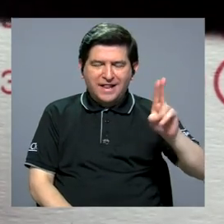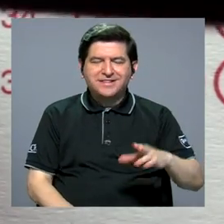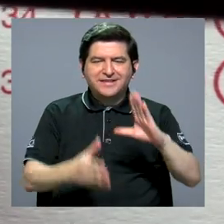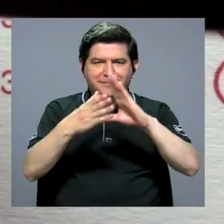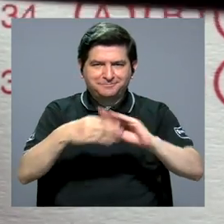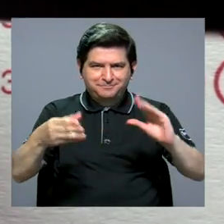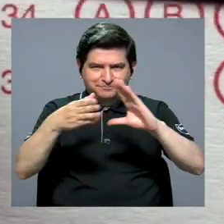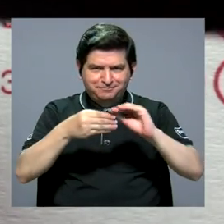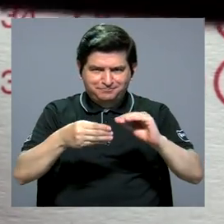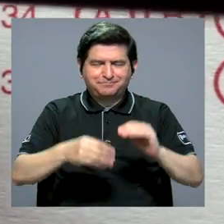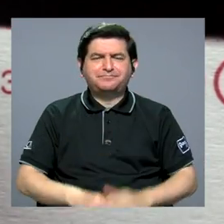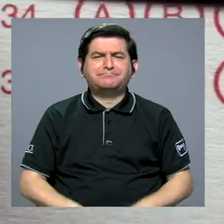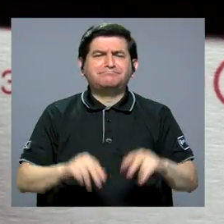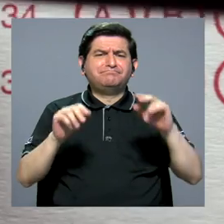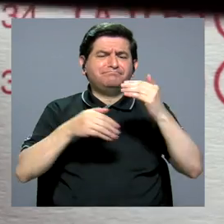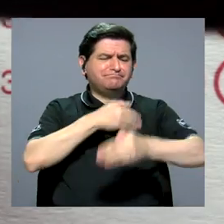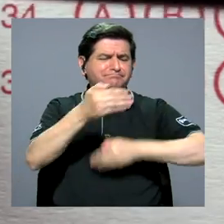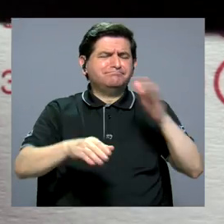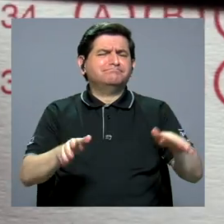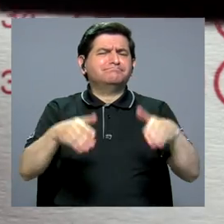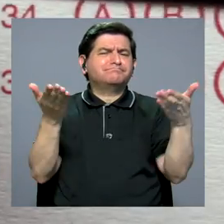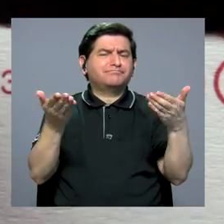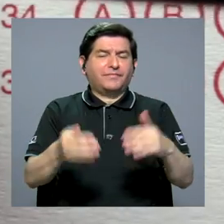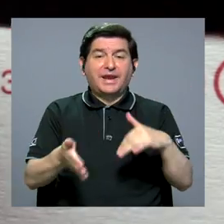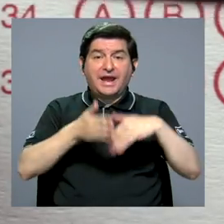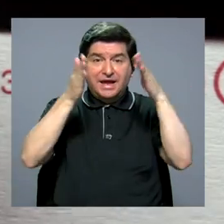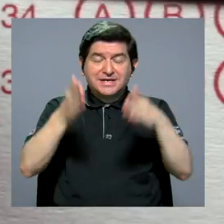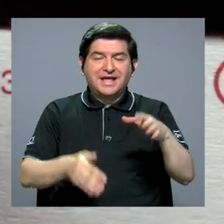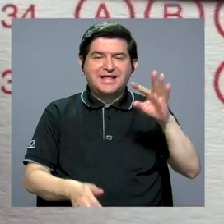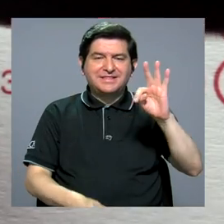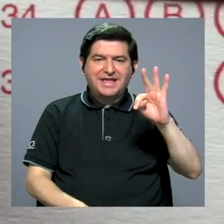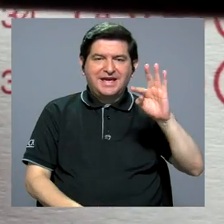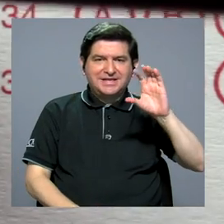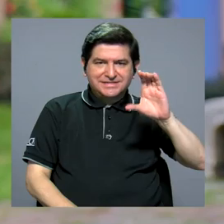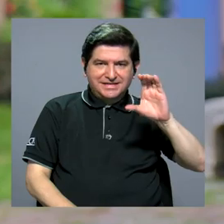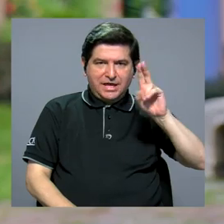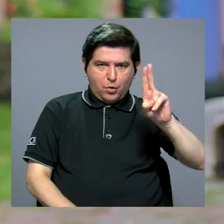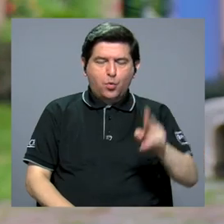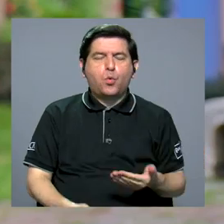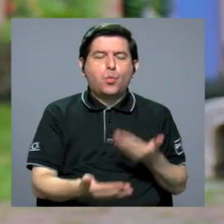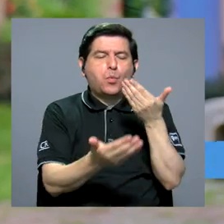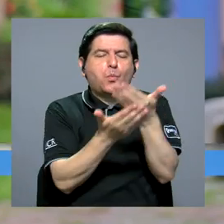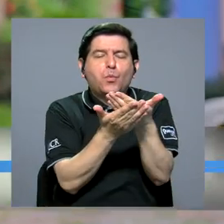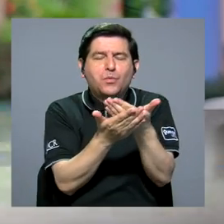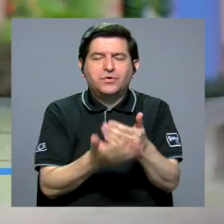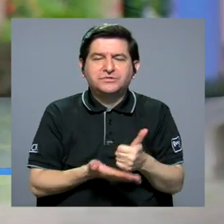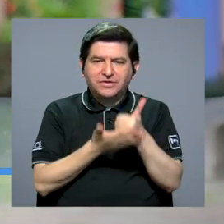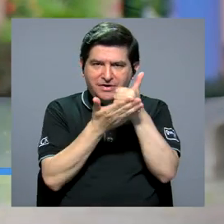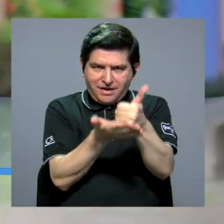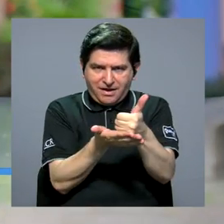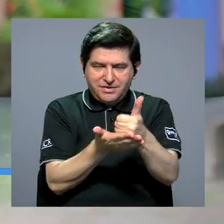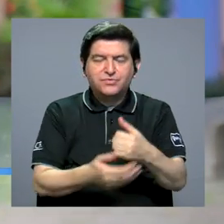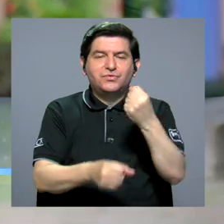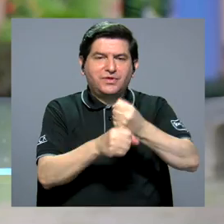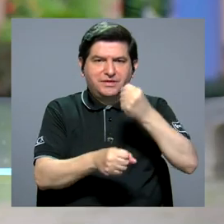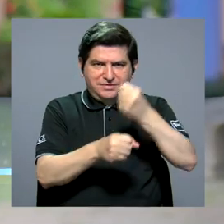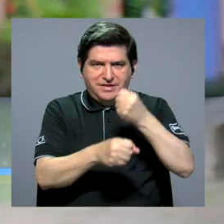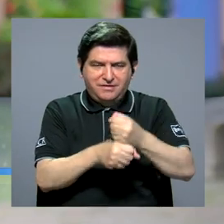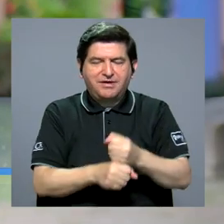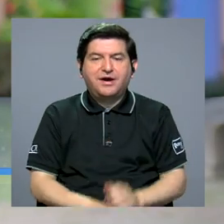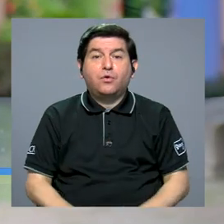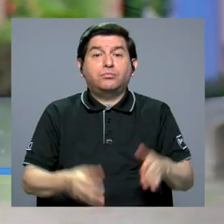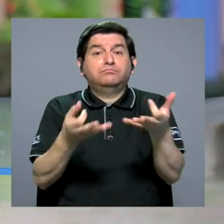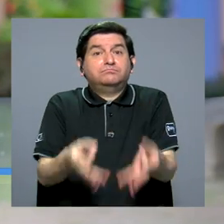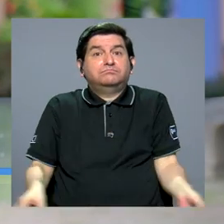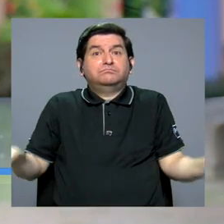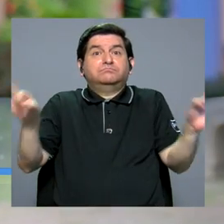comentó un poco más sobre este proceso. Los estudiantes del TCU, la ayuda que proporcionan o el trabajo que realizan es